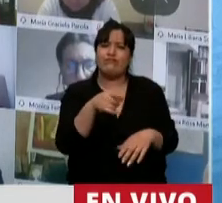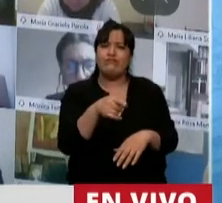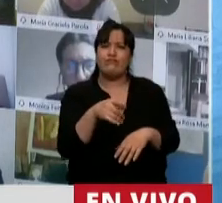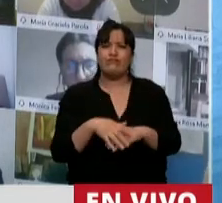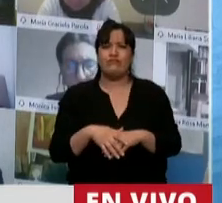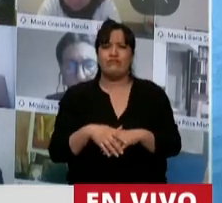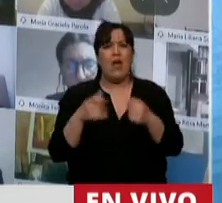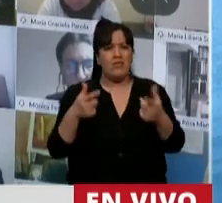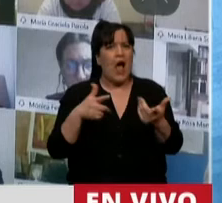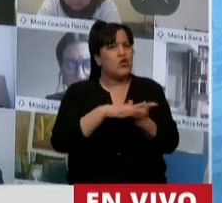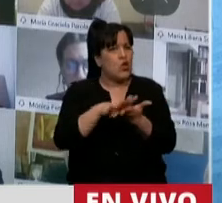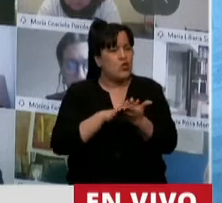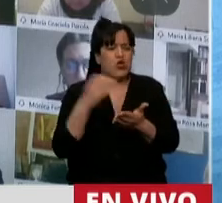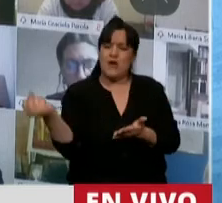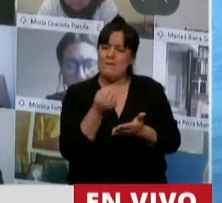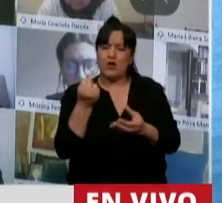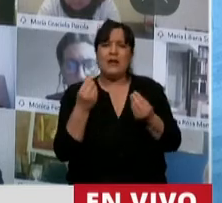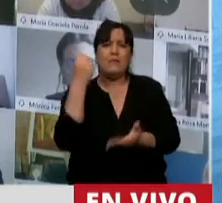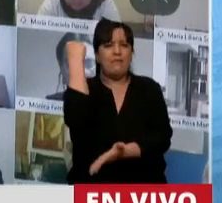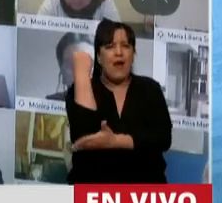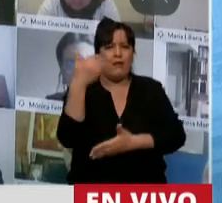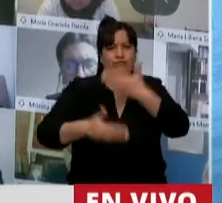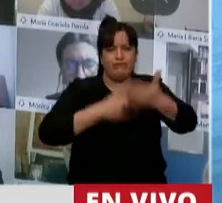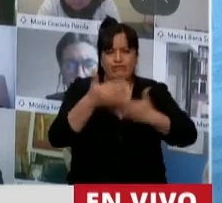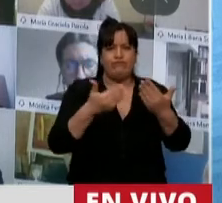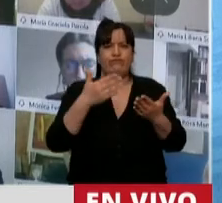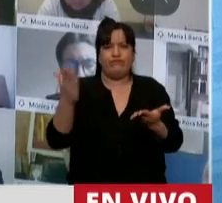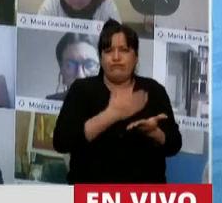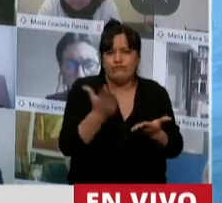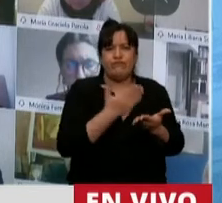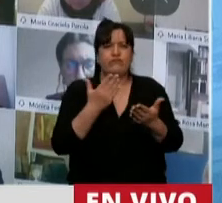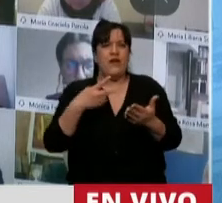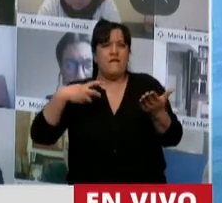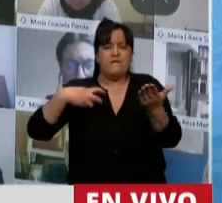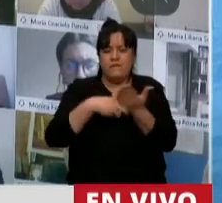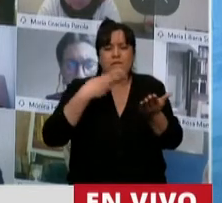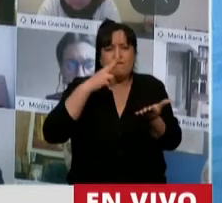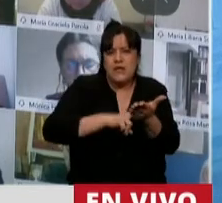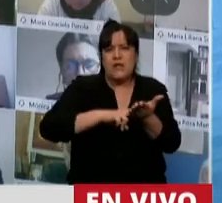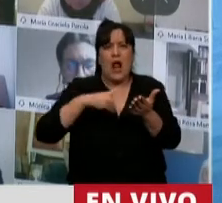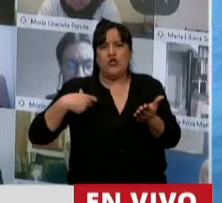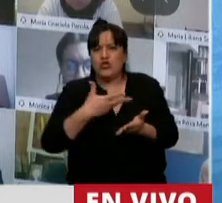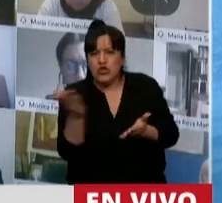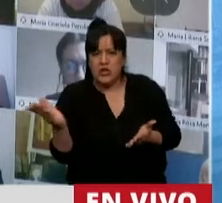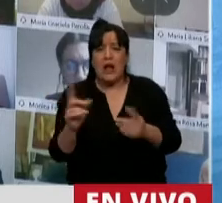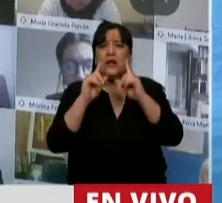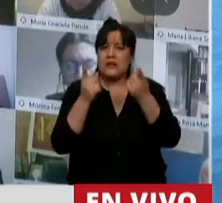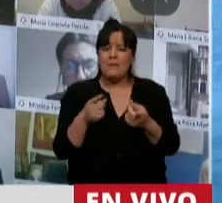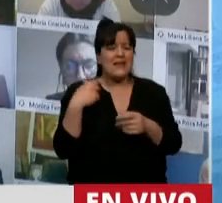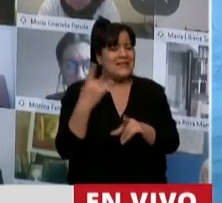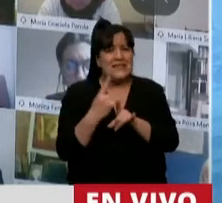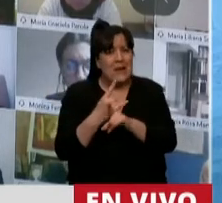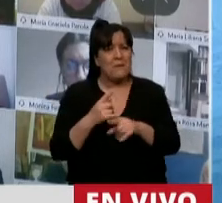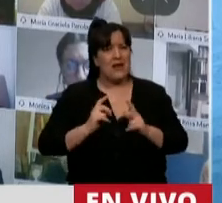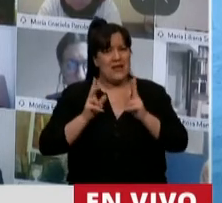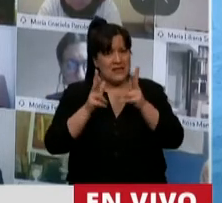más que importantes para reactivar el sector, cuestiones económicas, productivas, fiscales y sociales. Y particularmente siempre lo definimos,